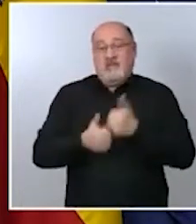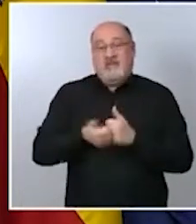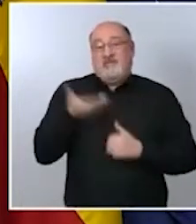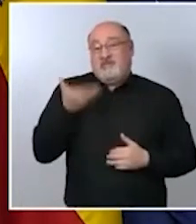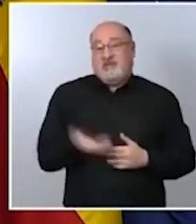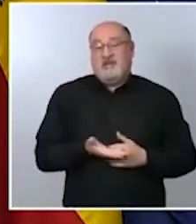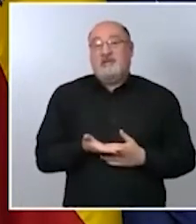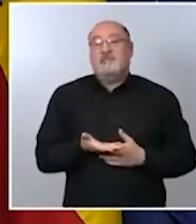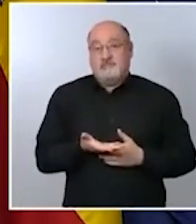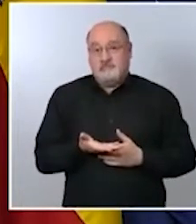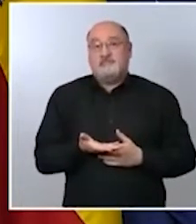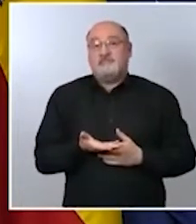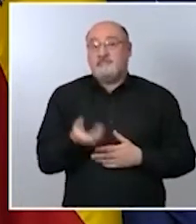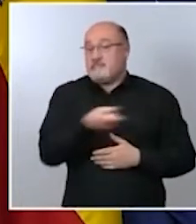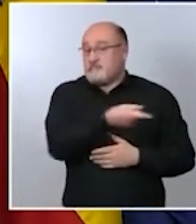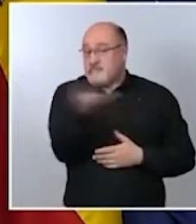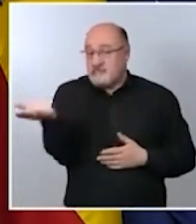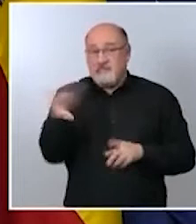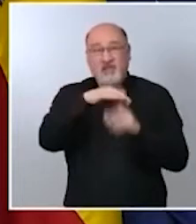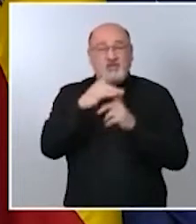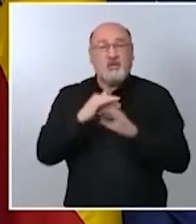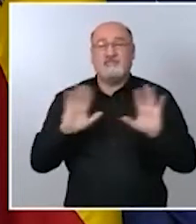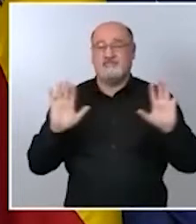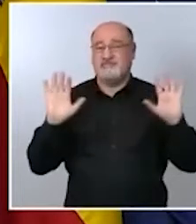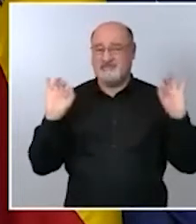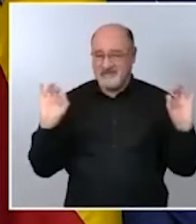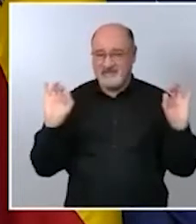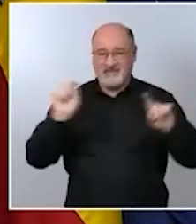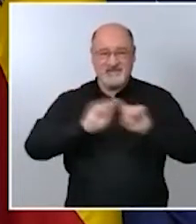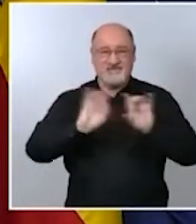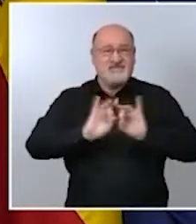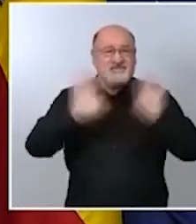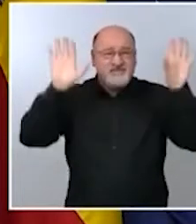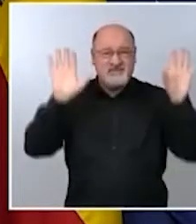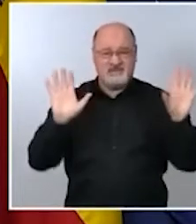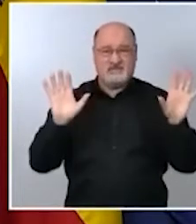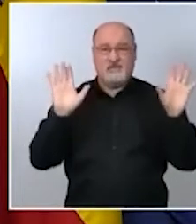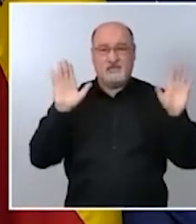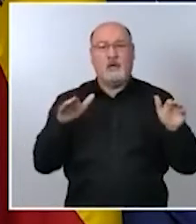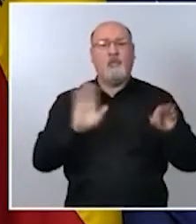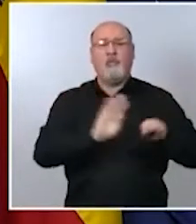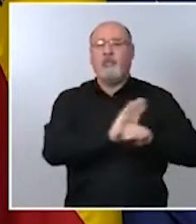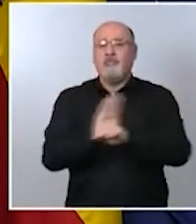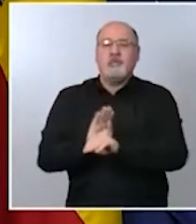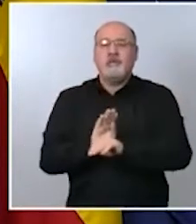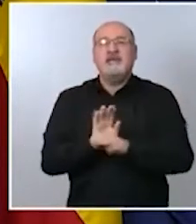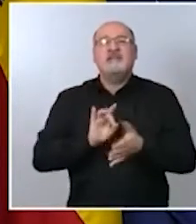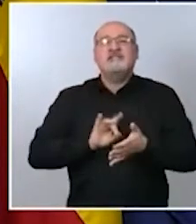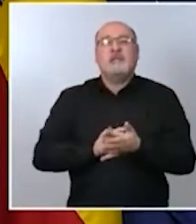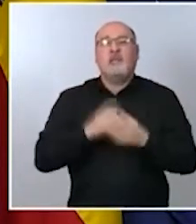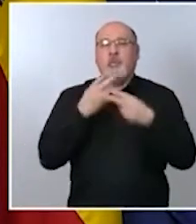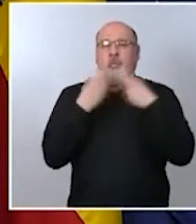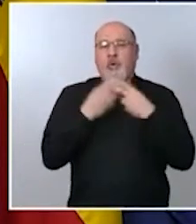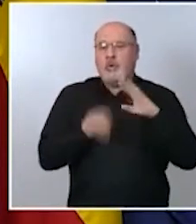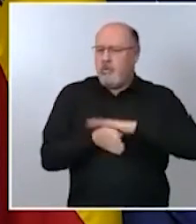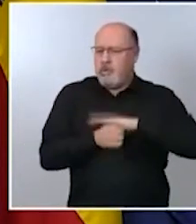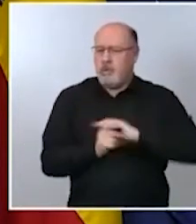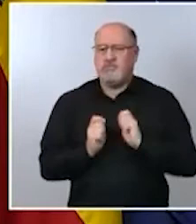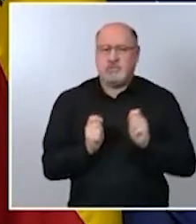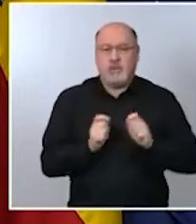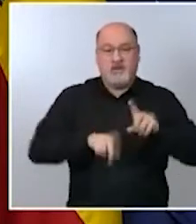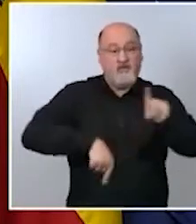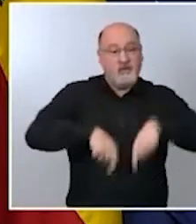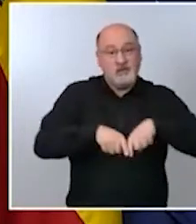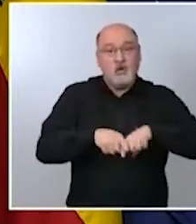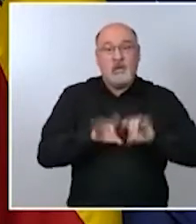ante una situación de estas características garantizando que los servicios públicos se presten que las infraestructuras críticas